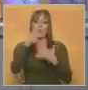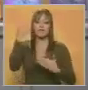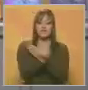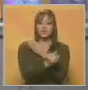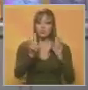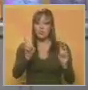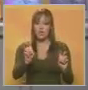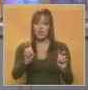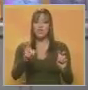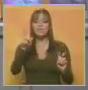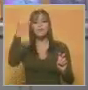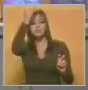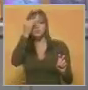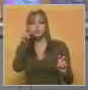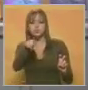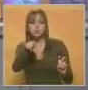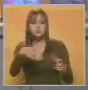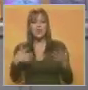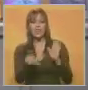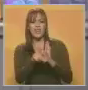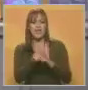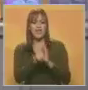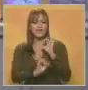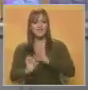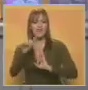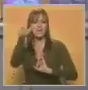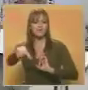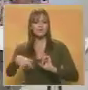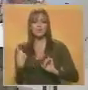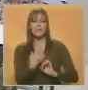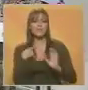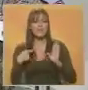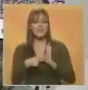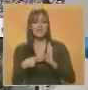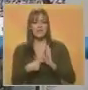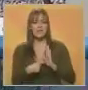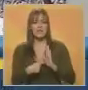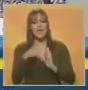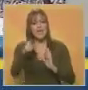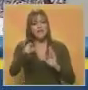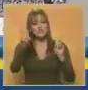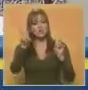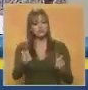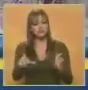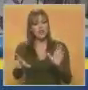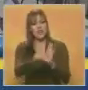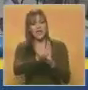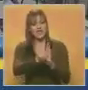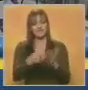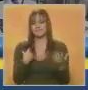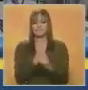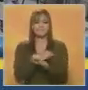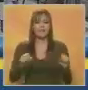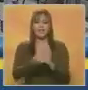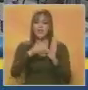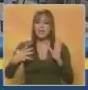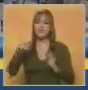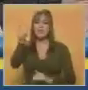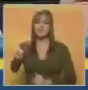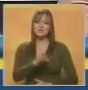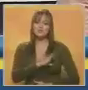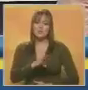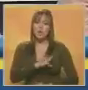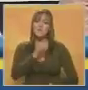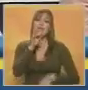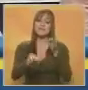inmobiliarios, ya que a su juicio el instrumento legal solo defiende a los inquilinos. Destacó que se trata de una ley parcializada que desconoce los derechos de los propietarios